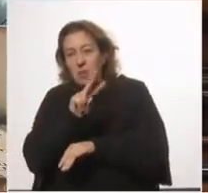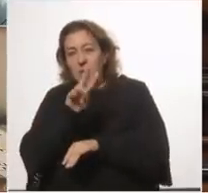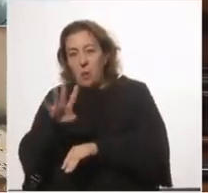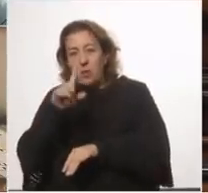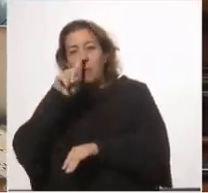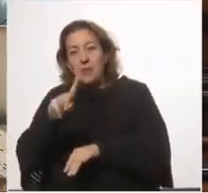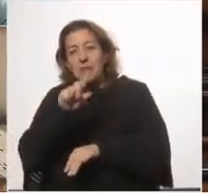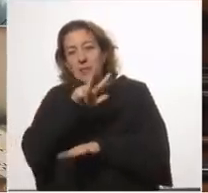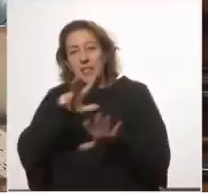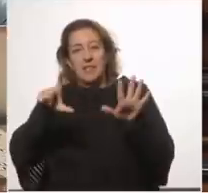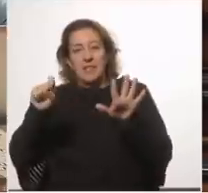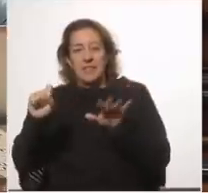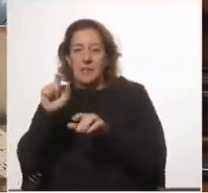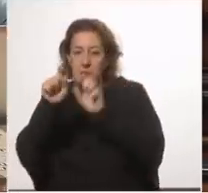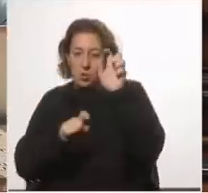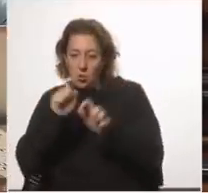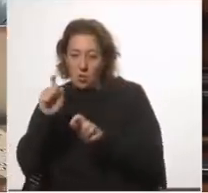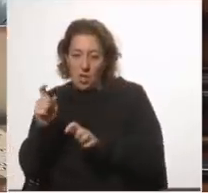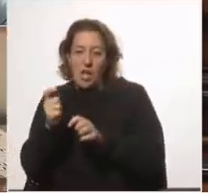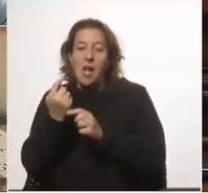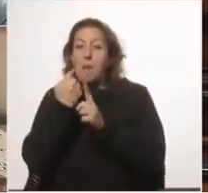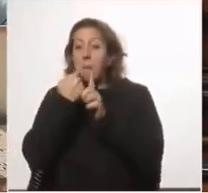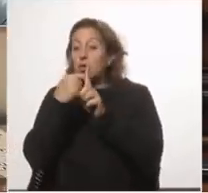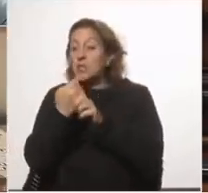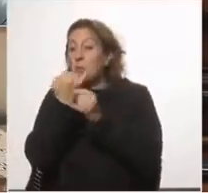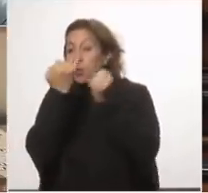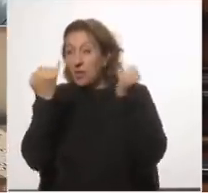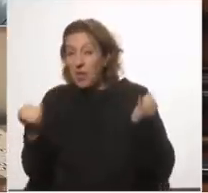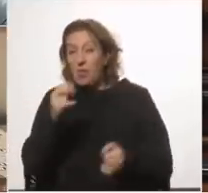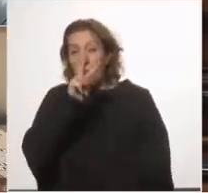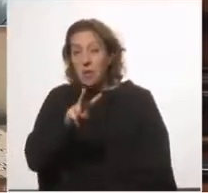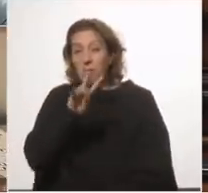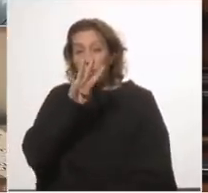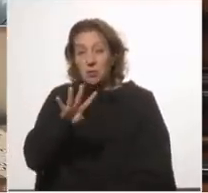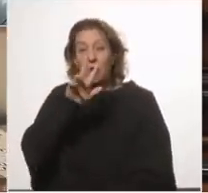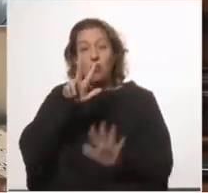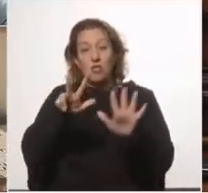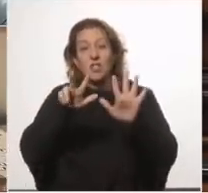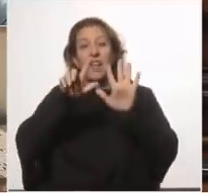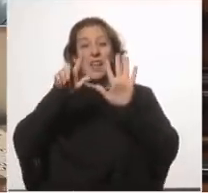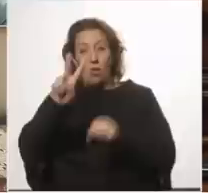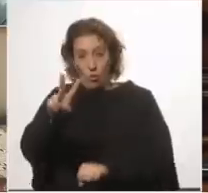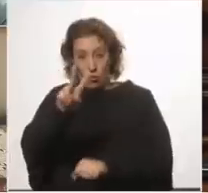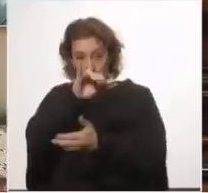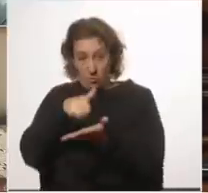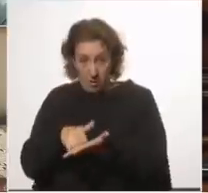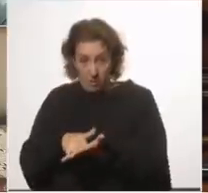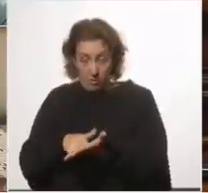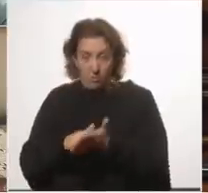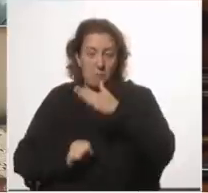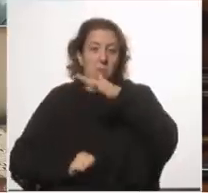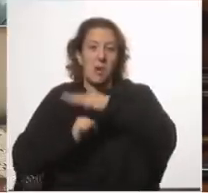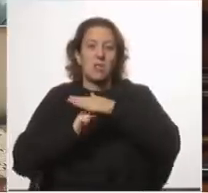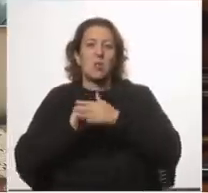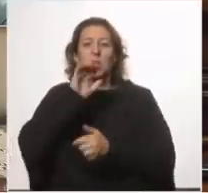personas, que los casos diarios en promedio, marzo, junio, estaban en 2.482 y que habíamos llegado a 5.700